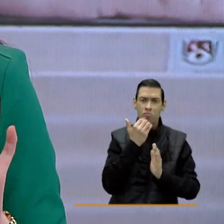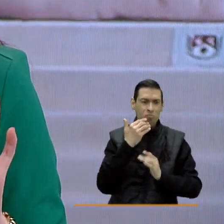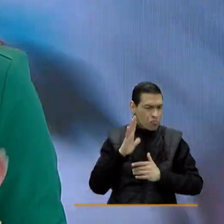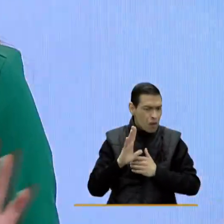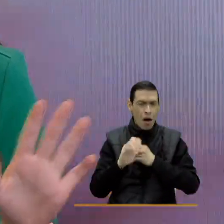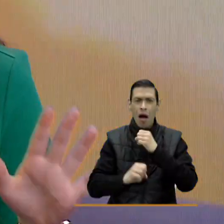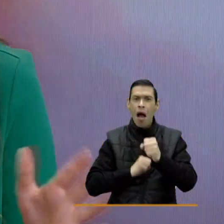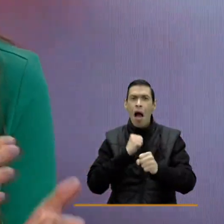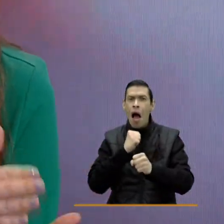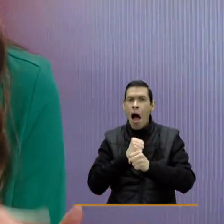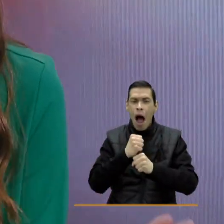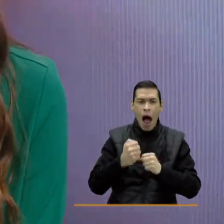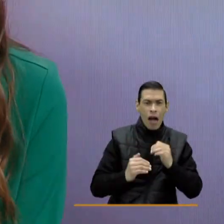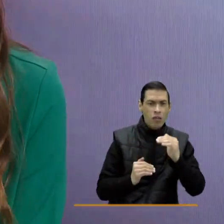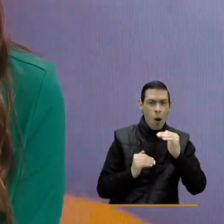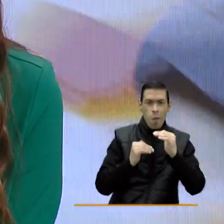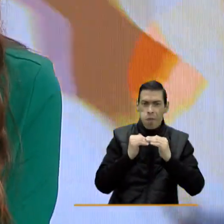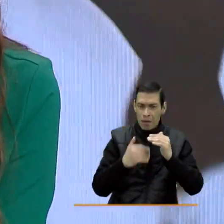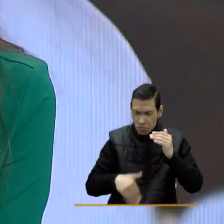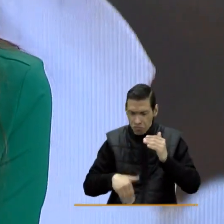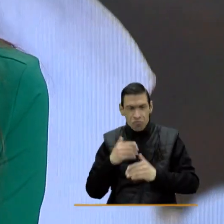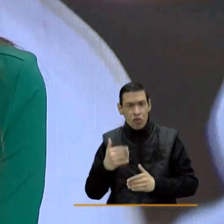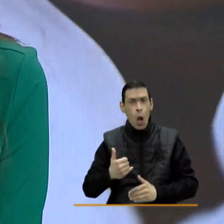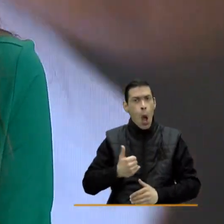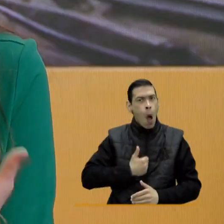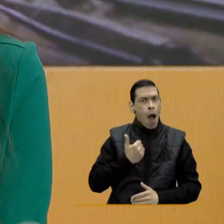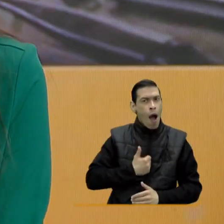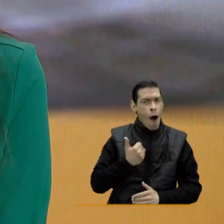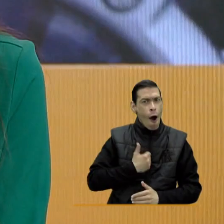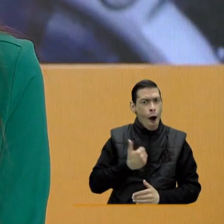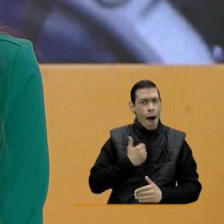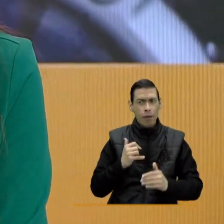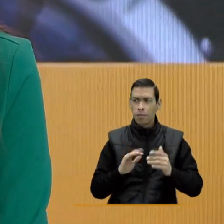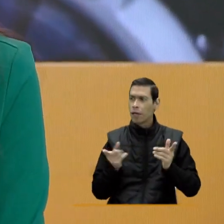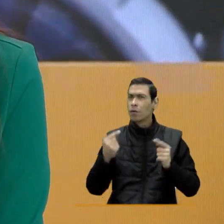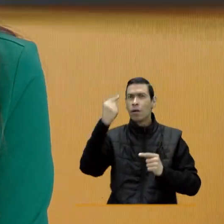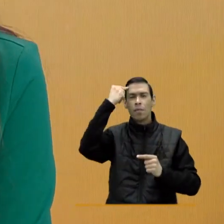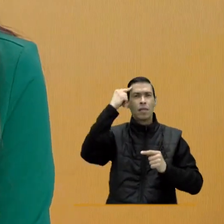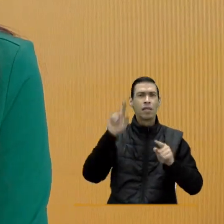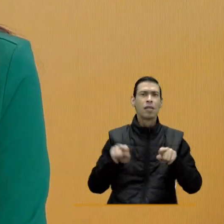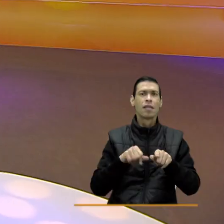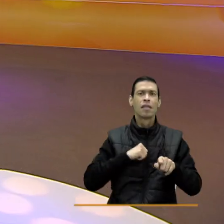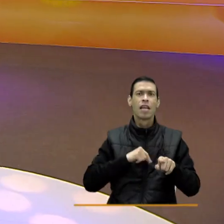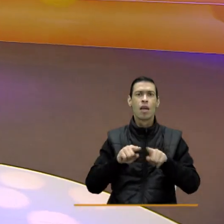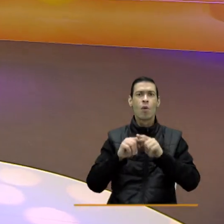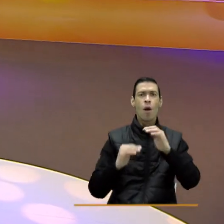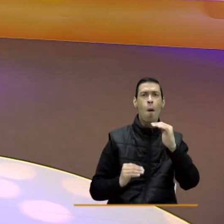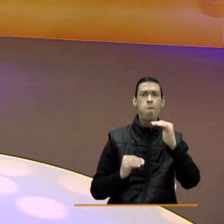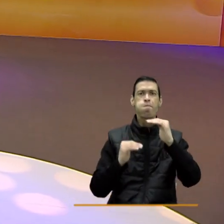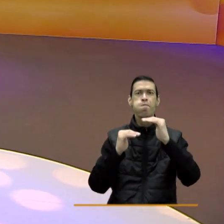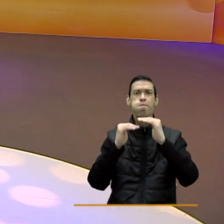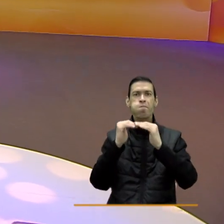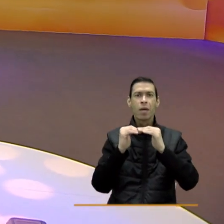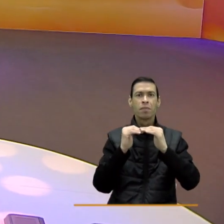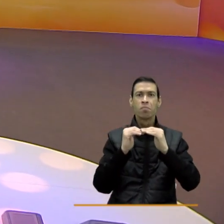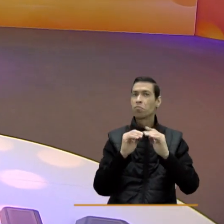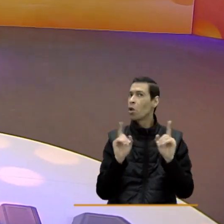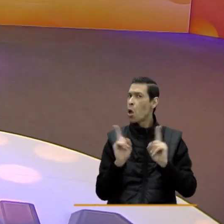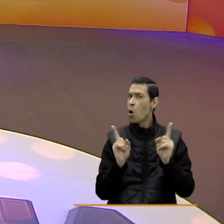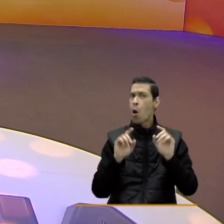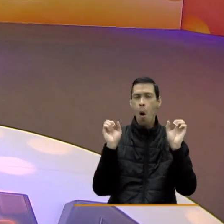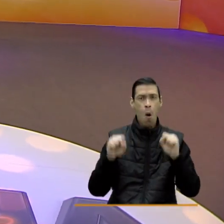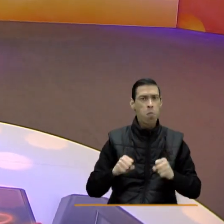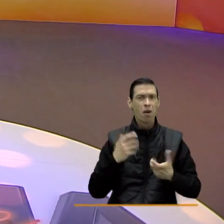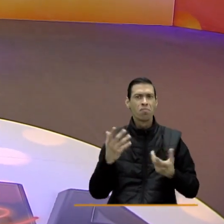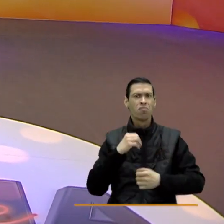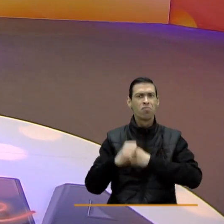podía entrar una persona desde cualquier edad, sea, iniciar, desde una persona muy joven, pero pensé que tal vez tenía algún límite de edad, pero no. O sea,